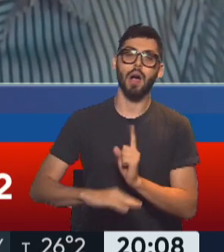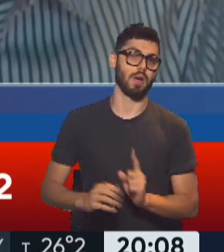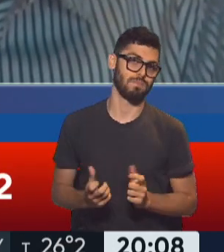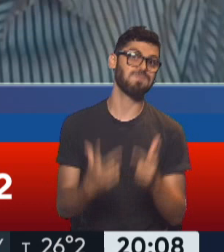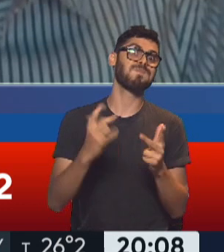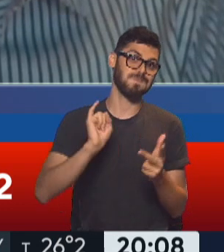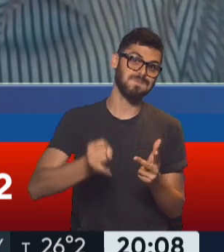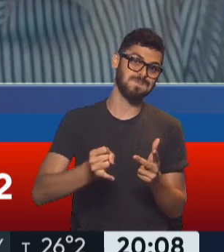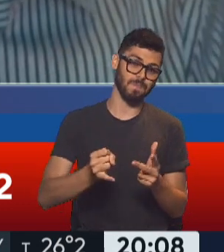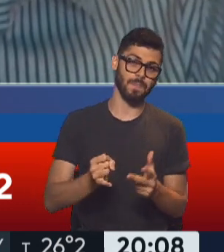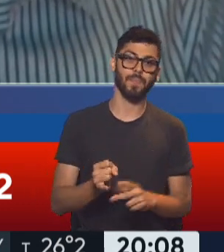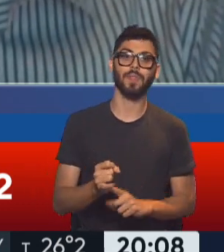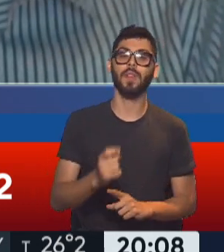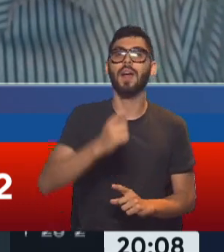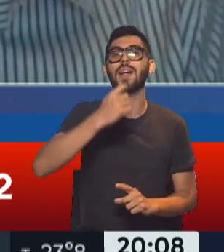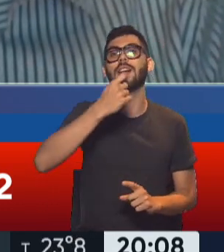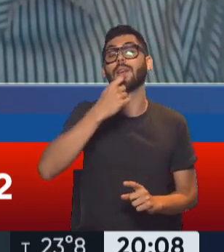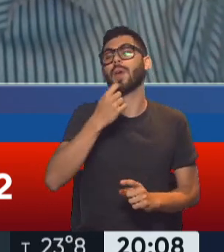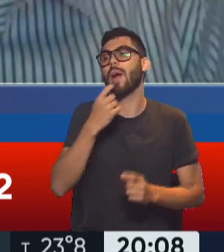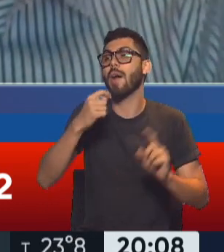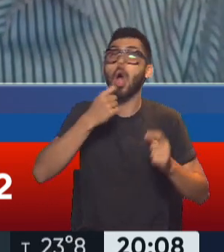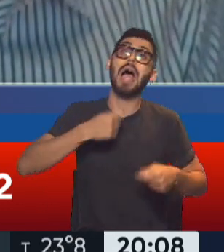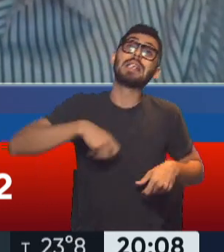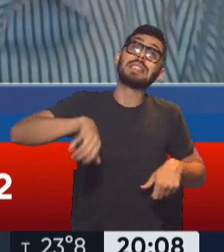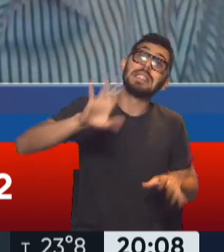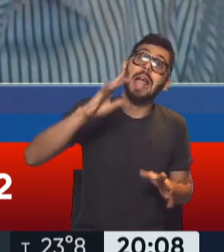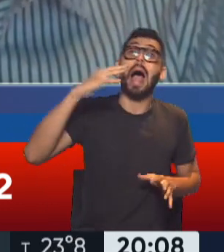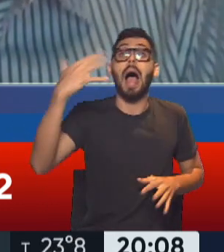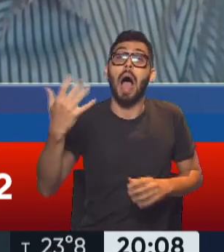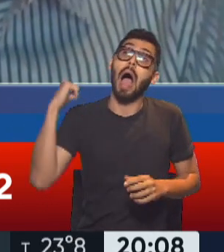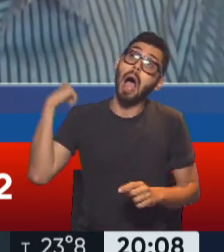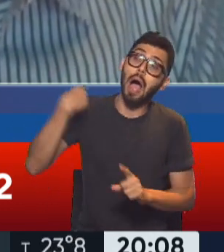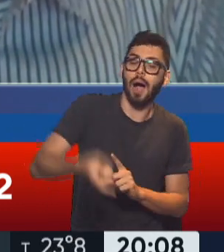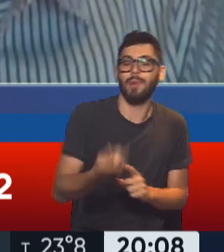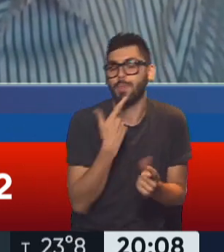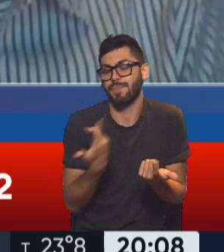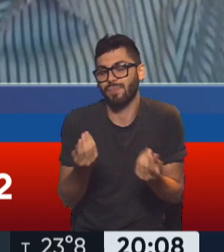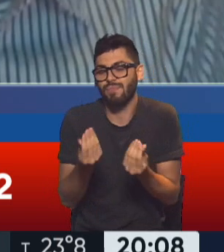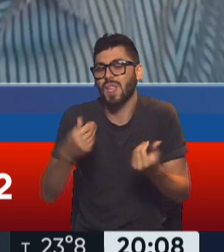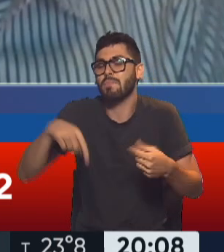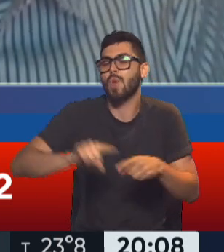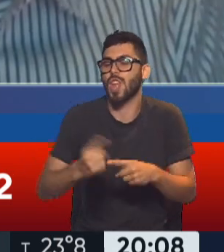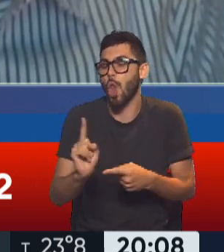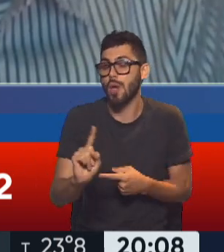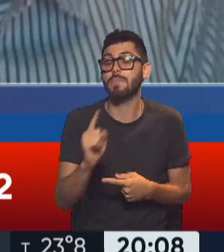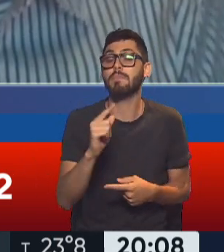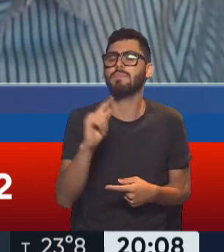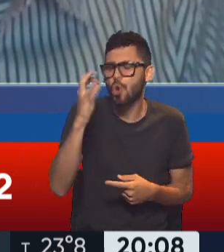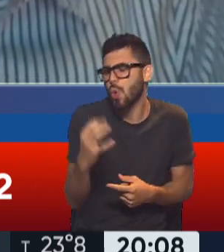sido sí no tiene mucho sentido en la política, pero justo te iba a plantear qué pasaría si